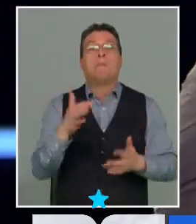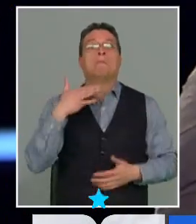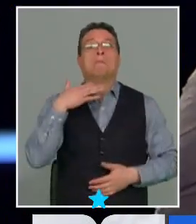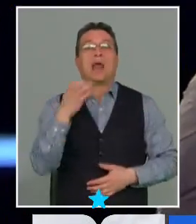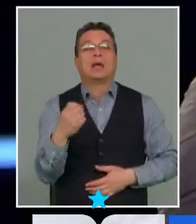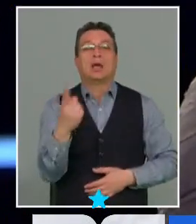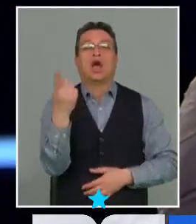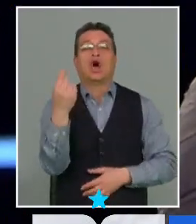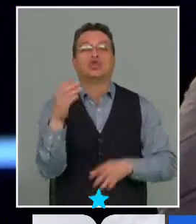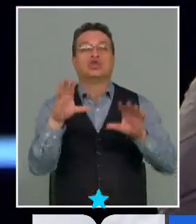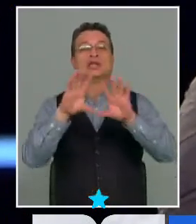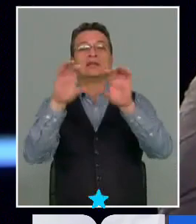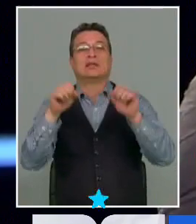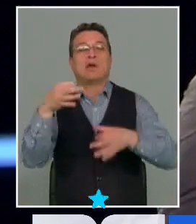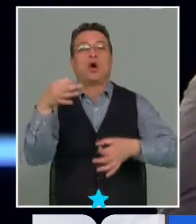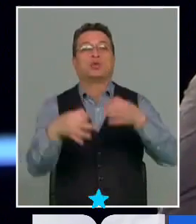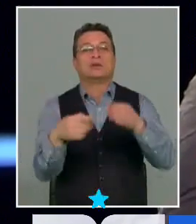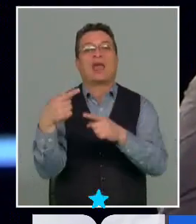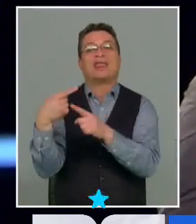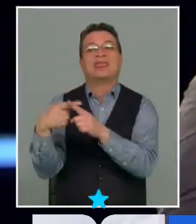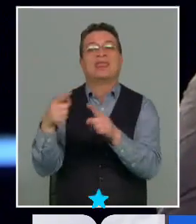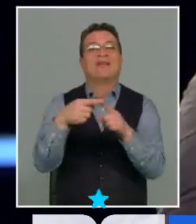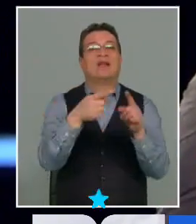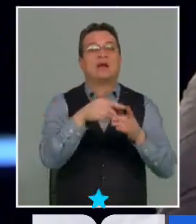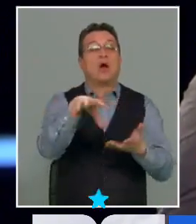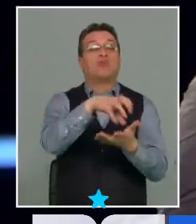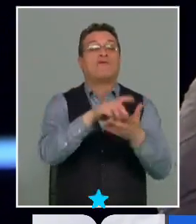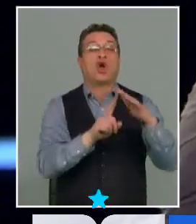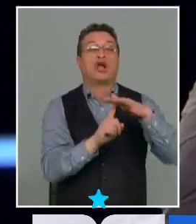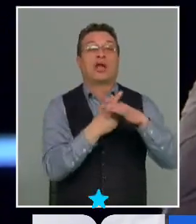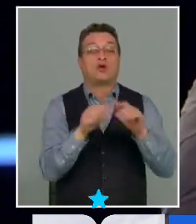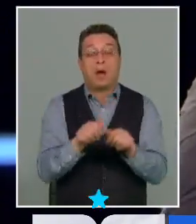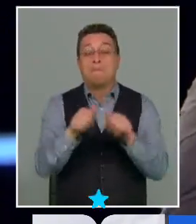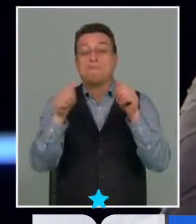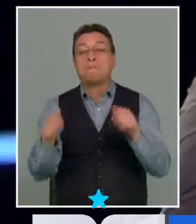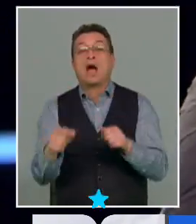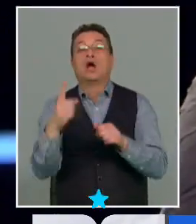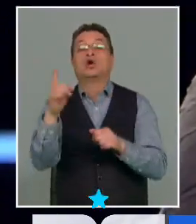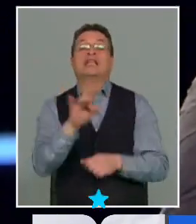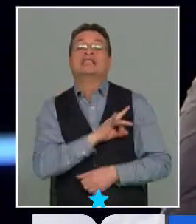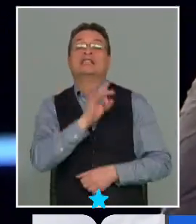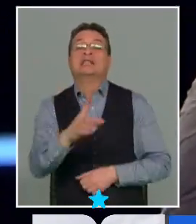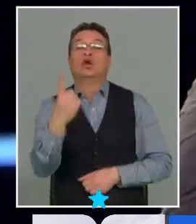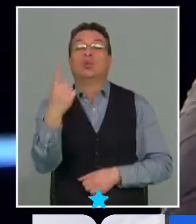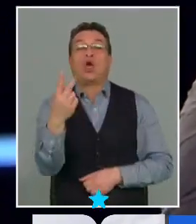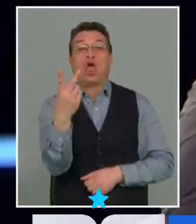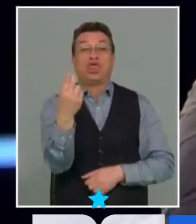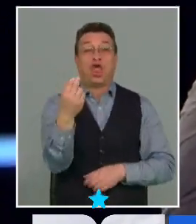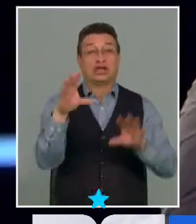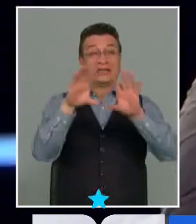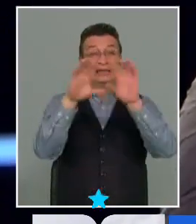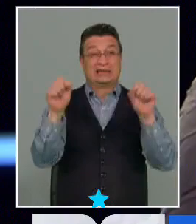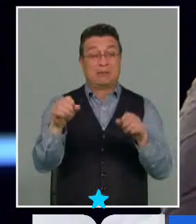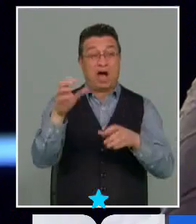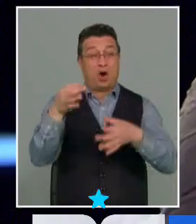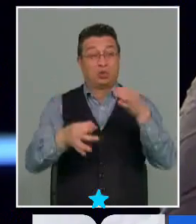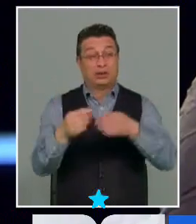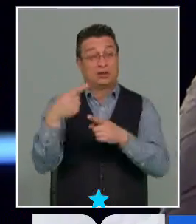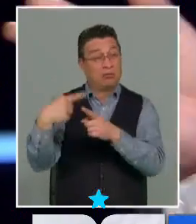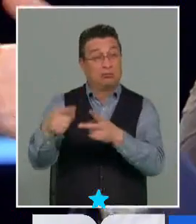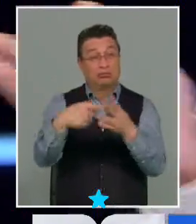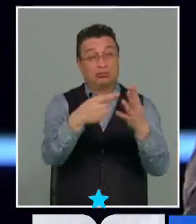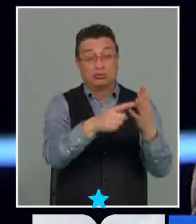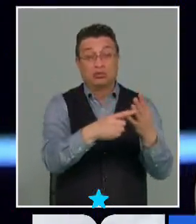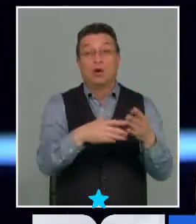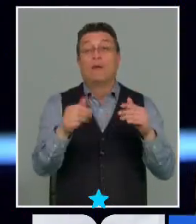11 sistemas de justicia diferentes de los pueblos originarios más el chileno o sea van a ser 12 sistemas de justicia en nuestro país si